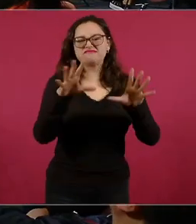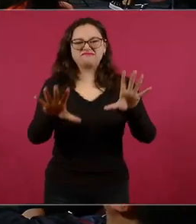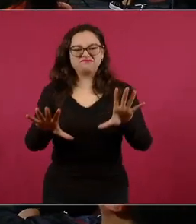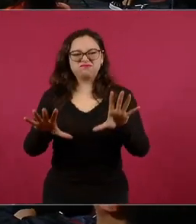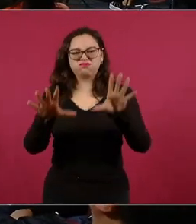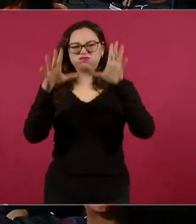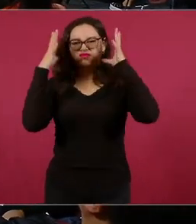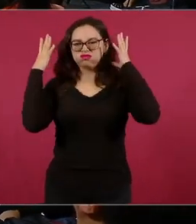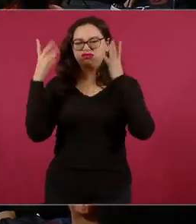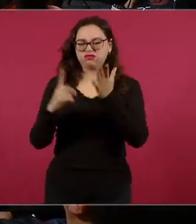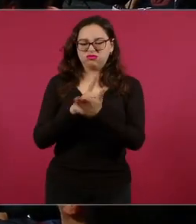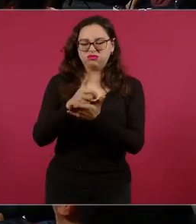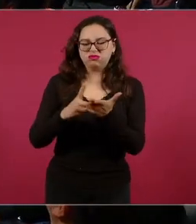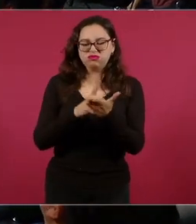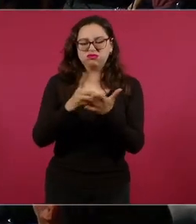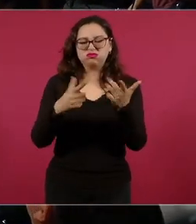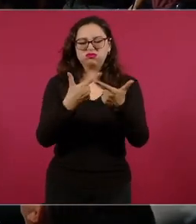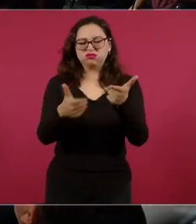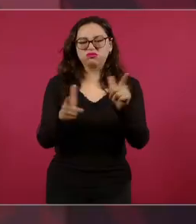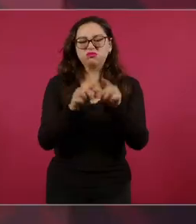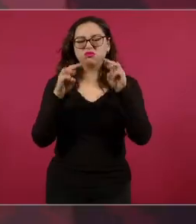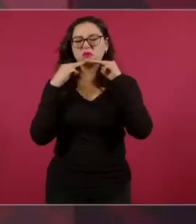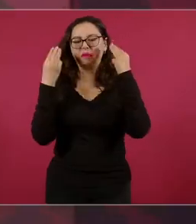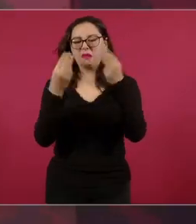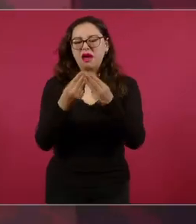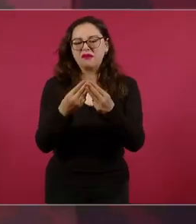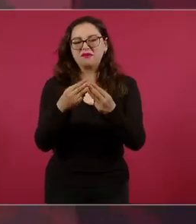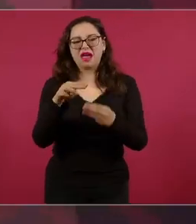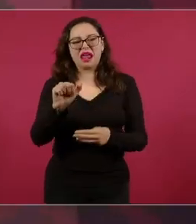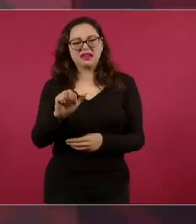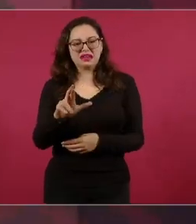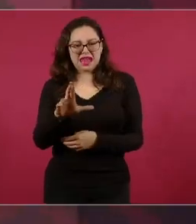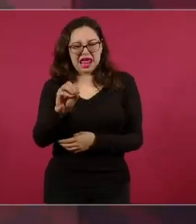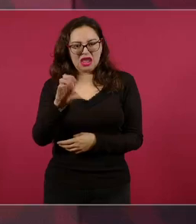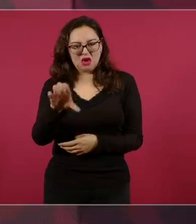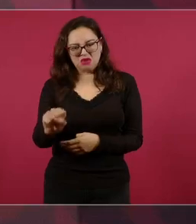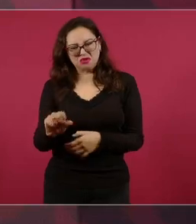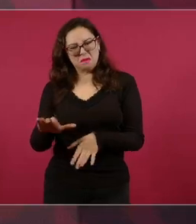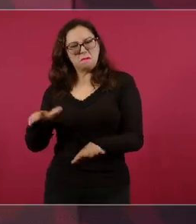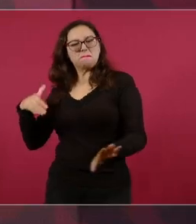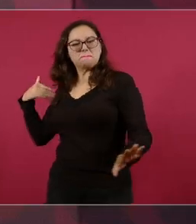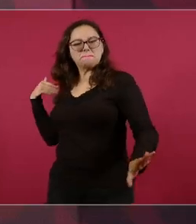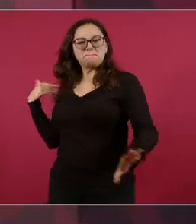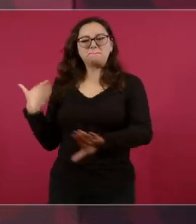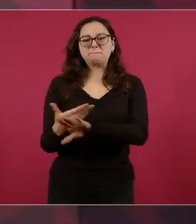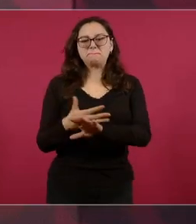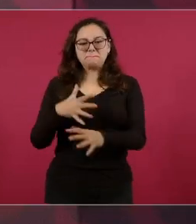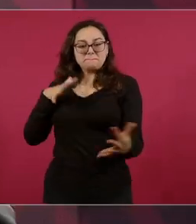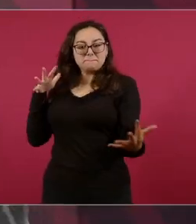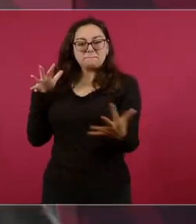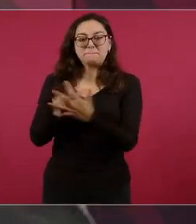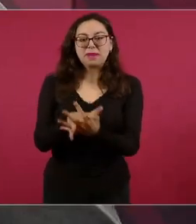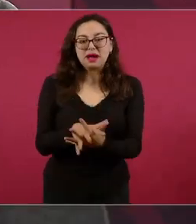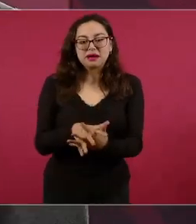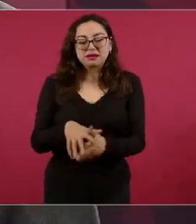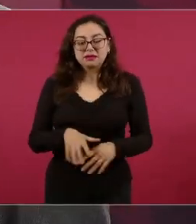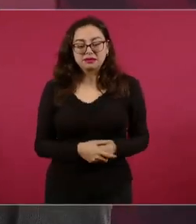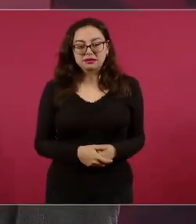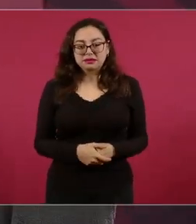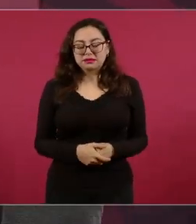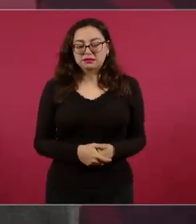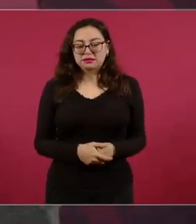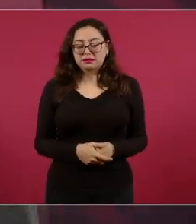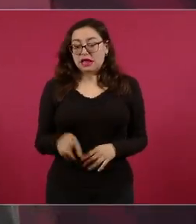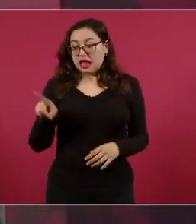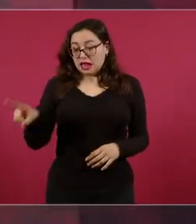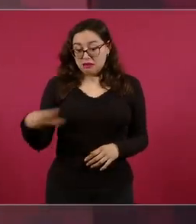Lo primero que hizo cuando entró el gobierno, creo que al mes fue ponerse un chaleco,